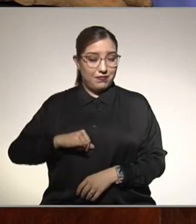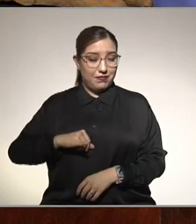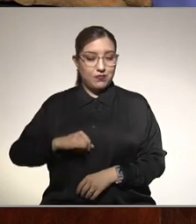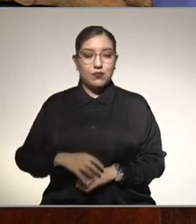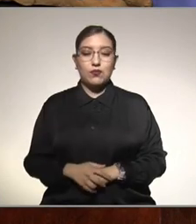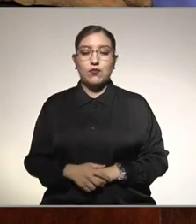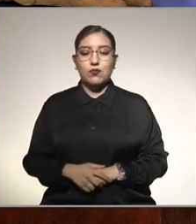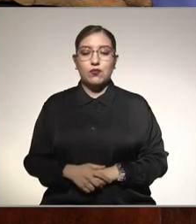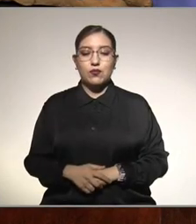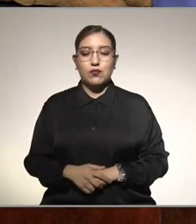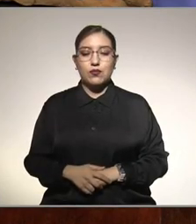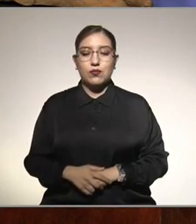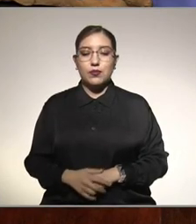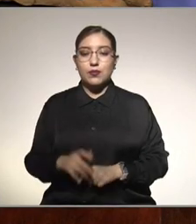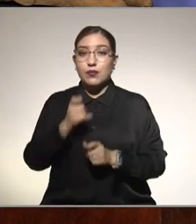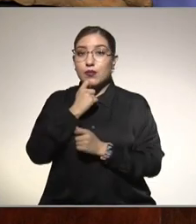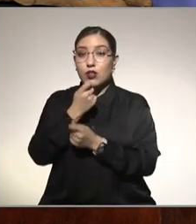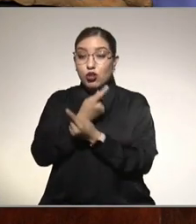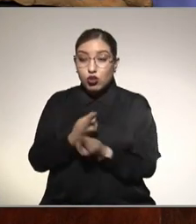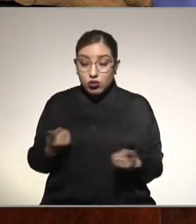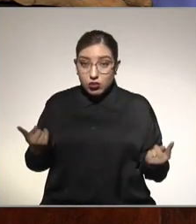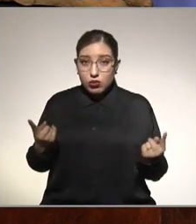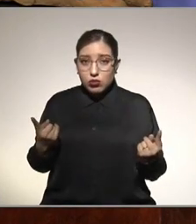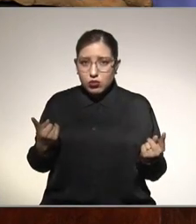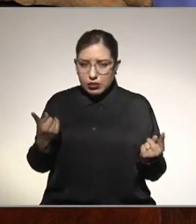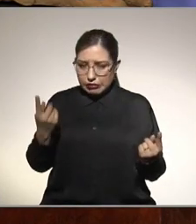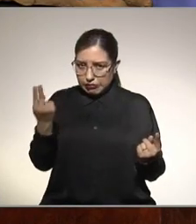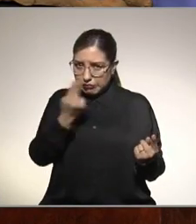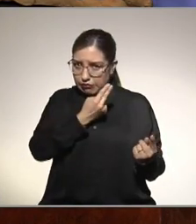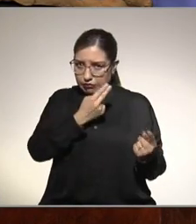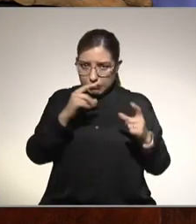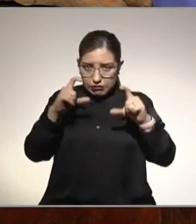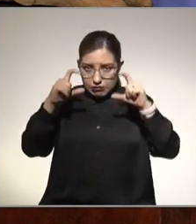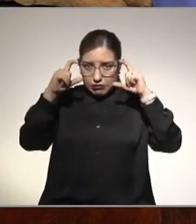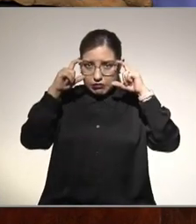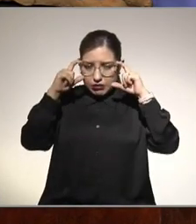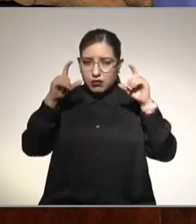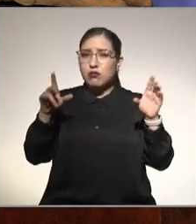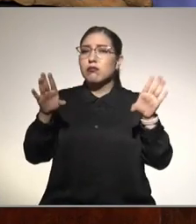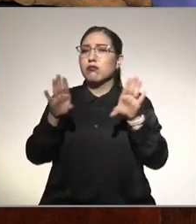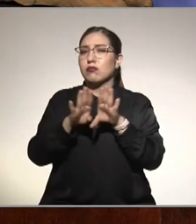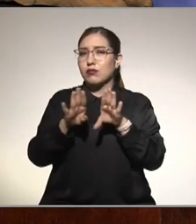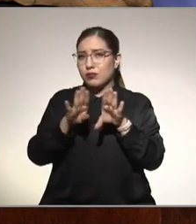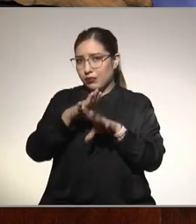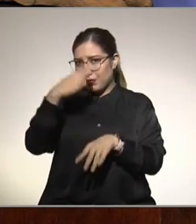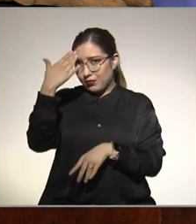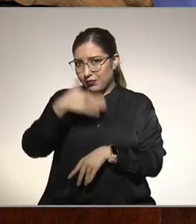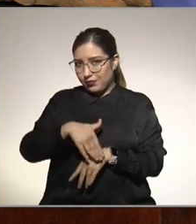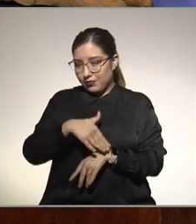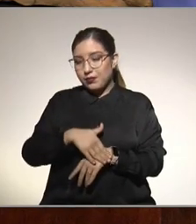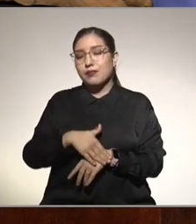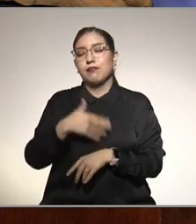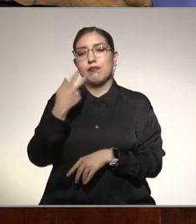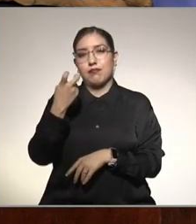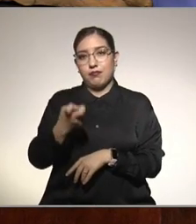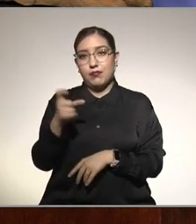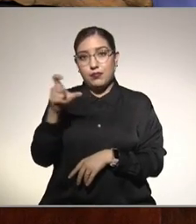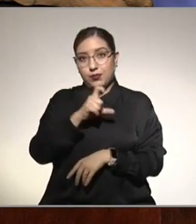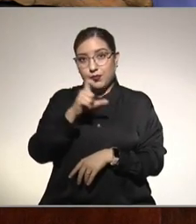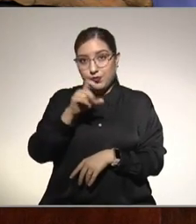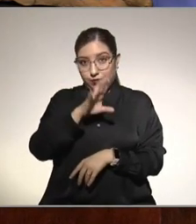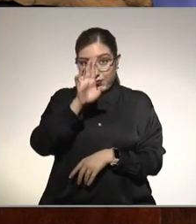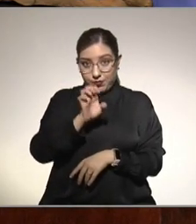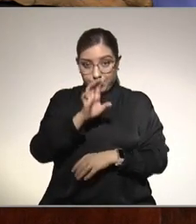saber que los niños necesitan lentes y bueno sabemos nosotros que la experiencia de ir creciendo desde que hay un recién nacido